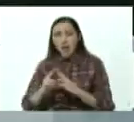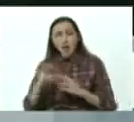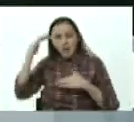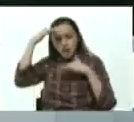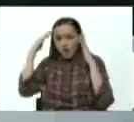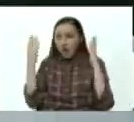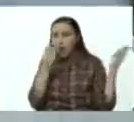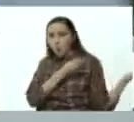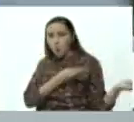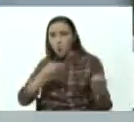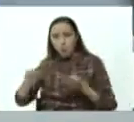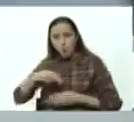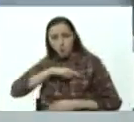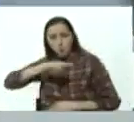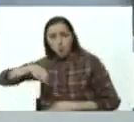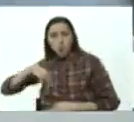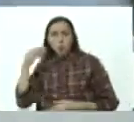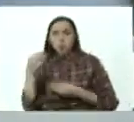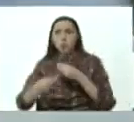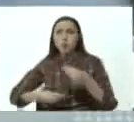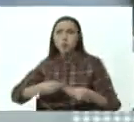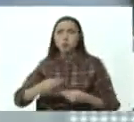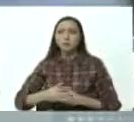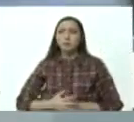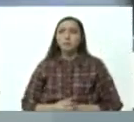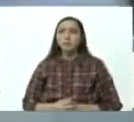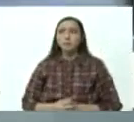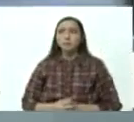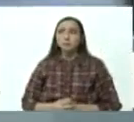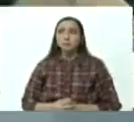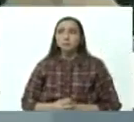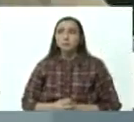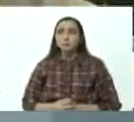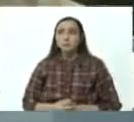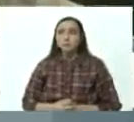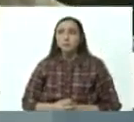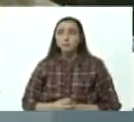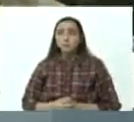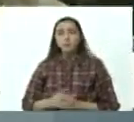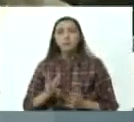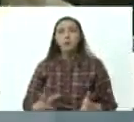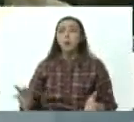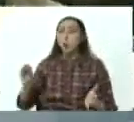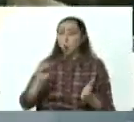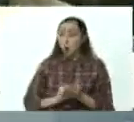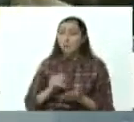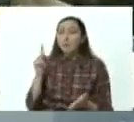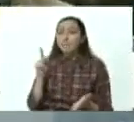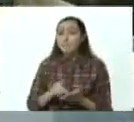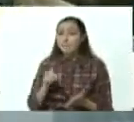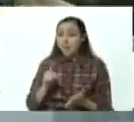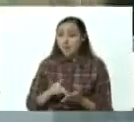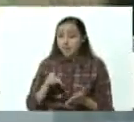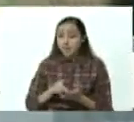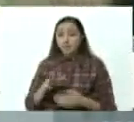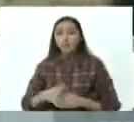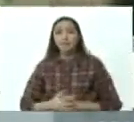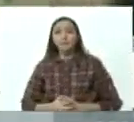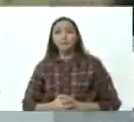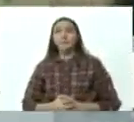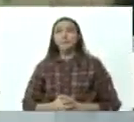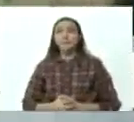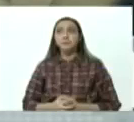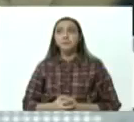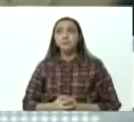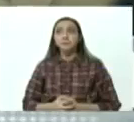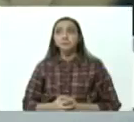invitación que le hemos cursado para nuevamente participar en una